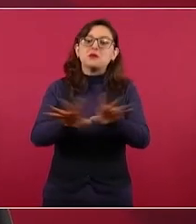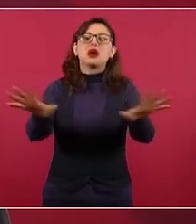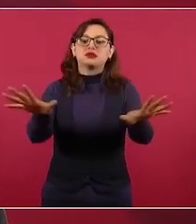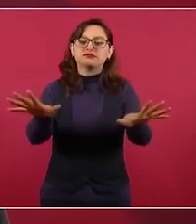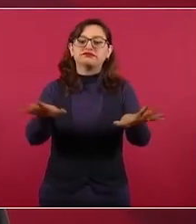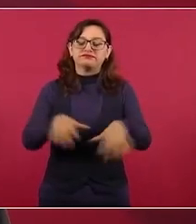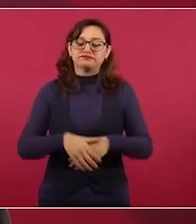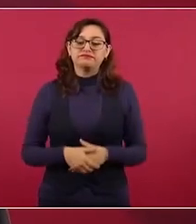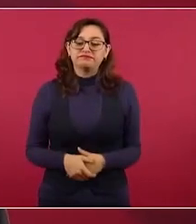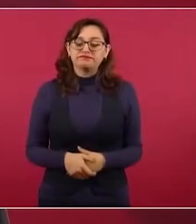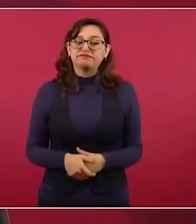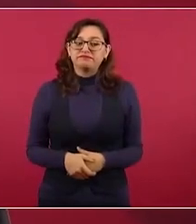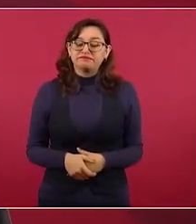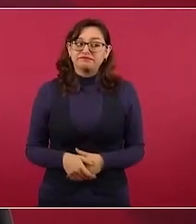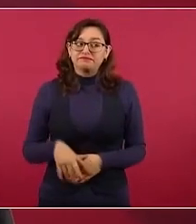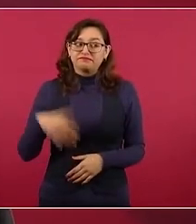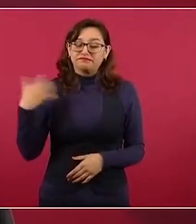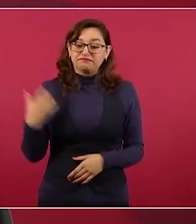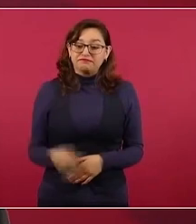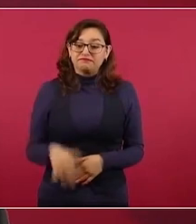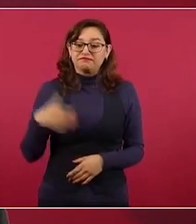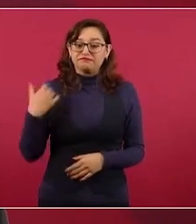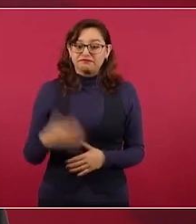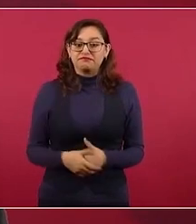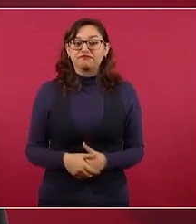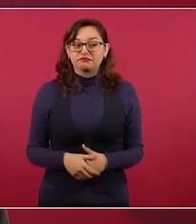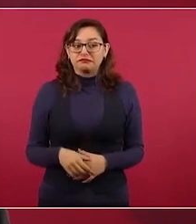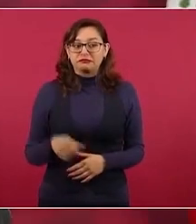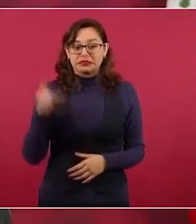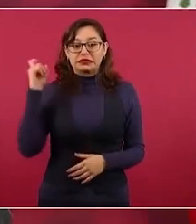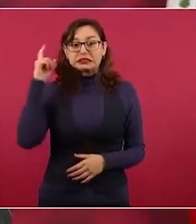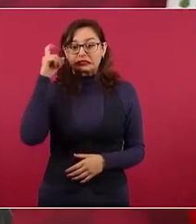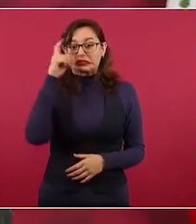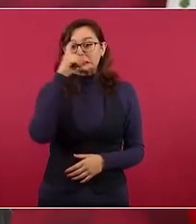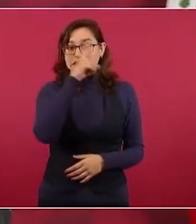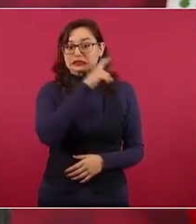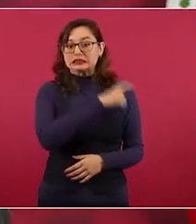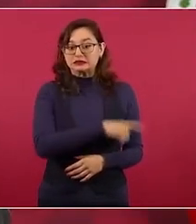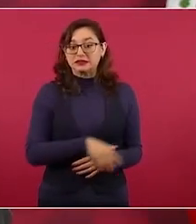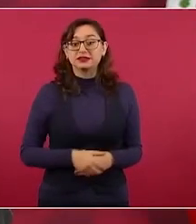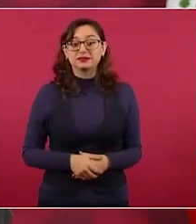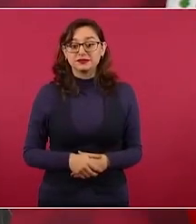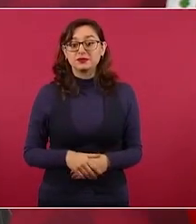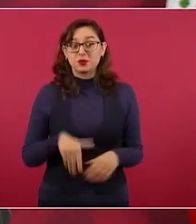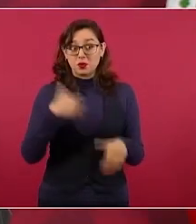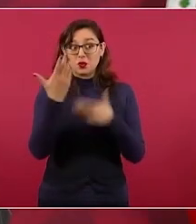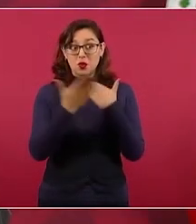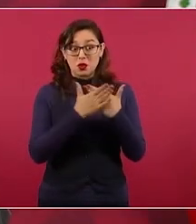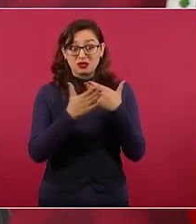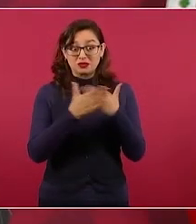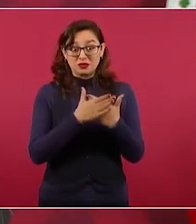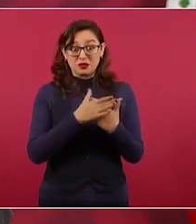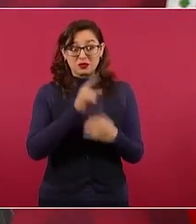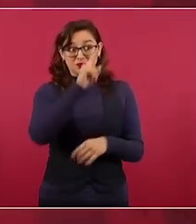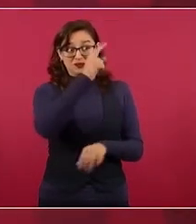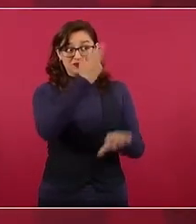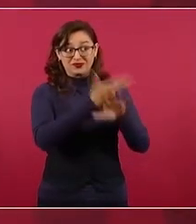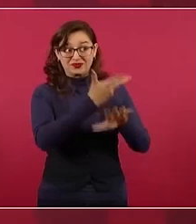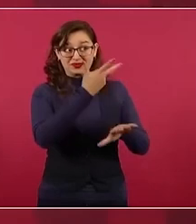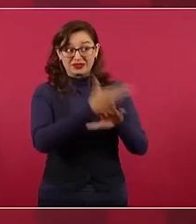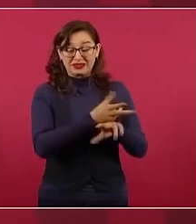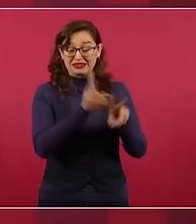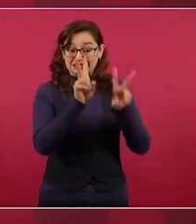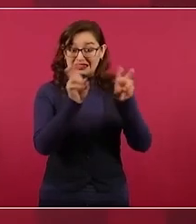por eso yo sostengo que es un asunto tan delicado que van a buscar